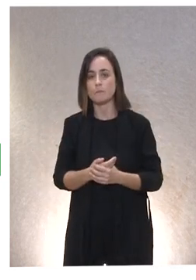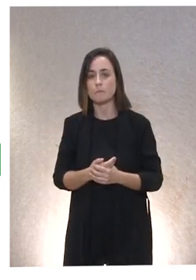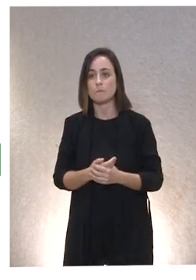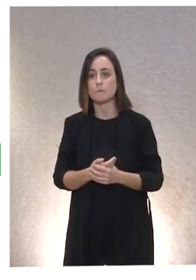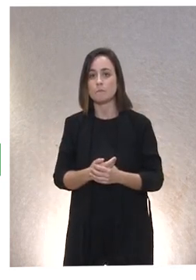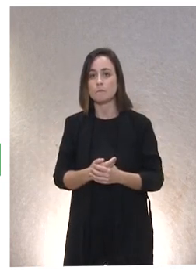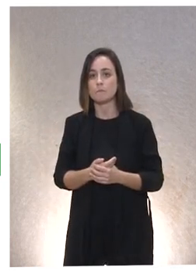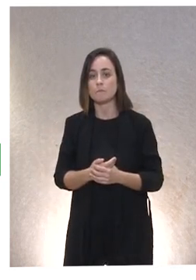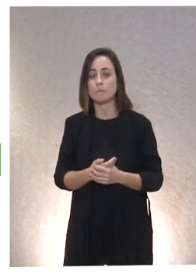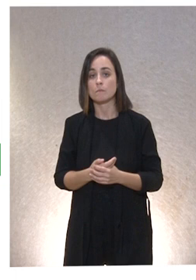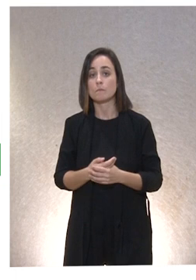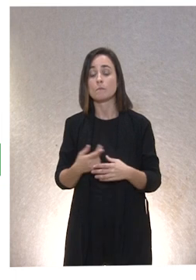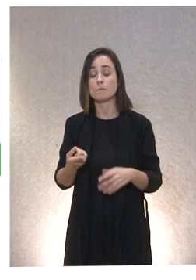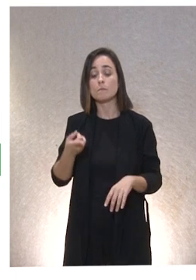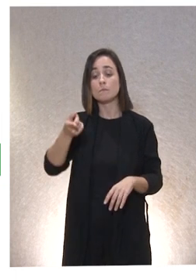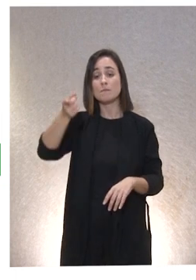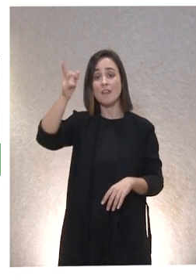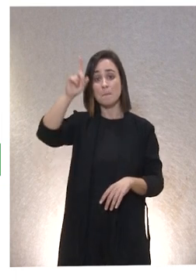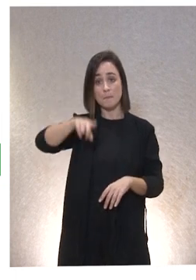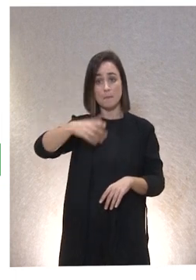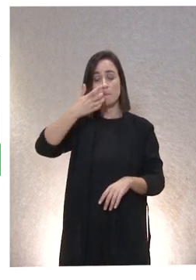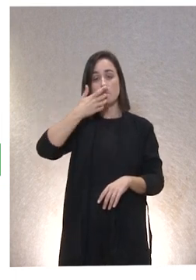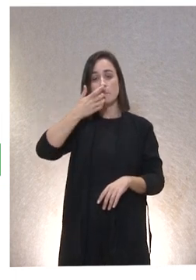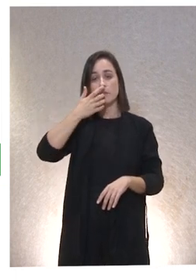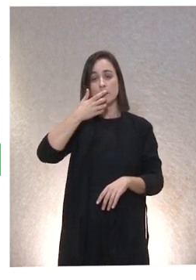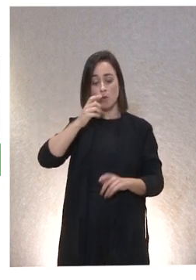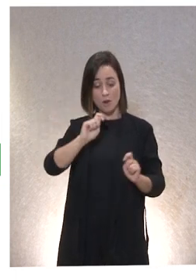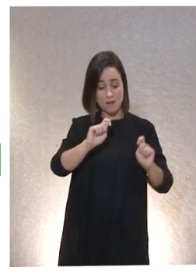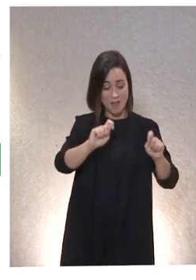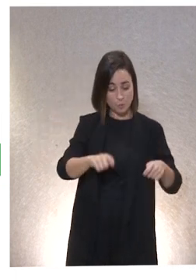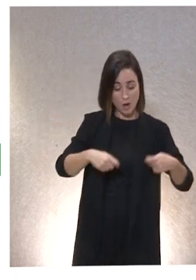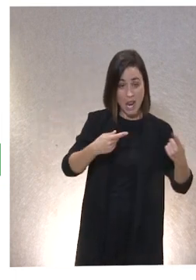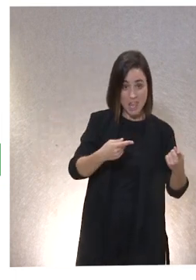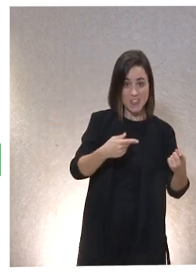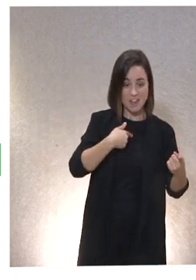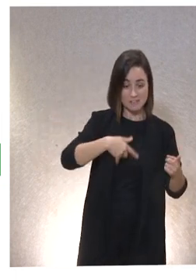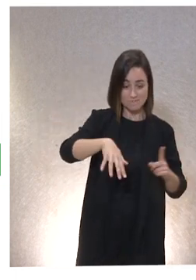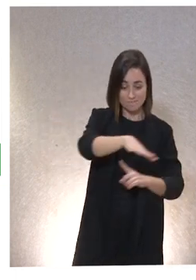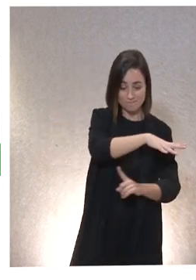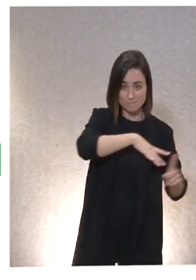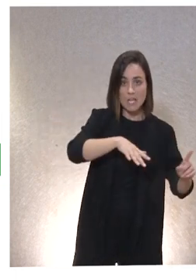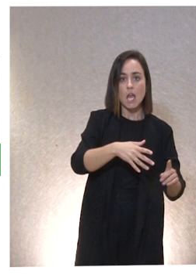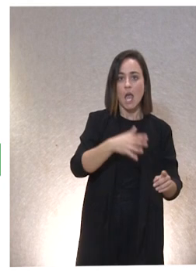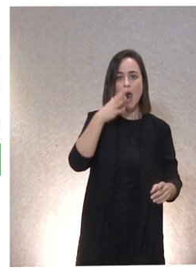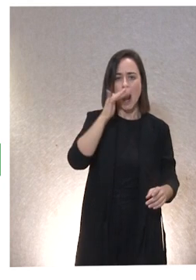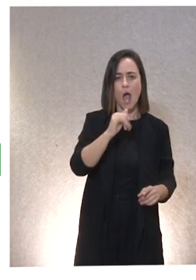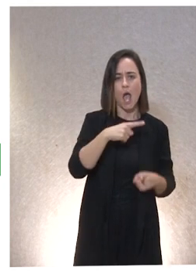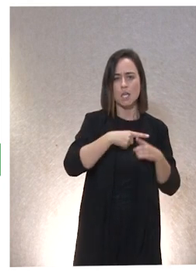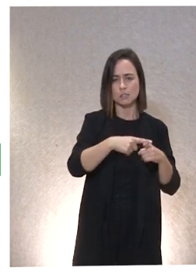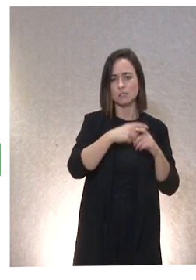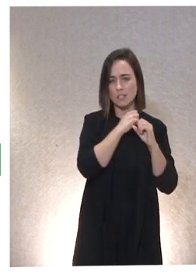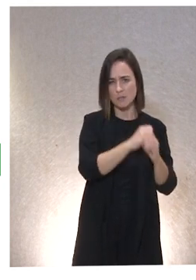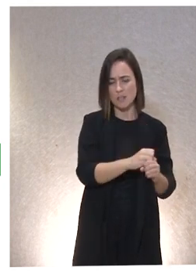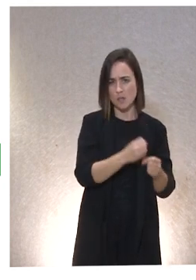también con realidades no humanas y con la naturaleza existe la interdependencia y es muy fuerte, pero